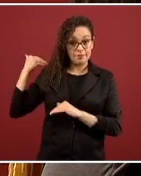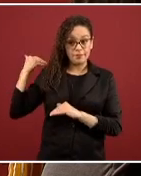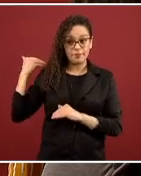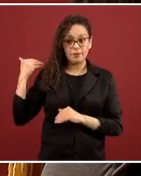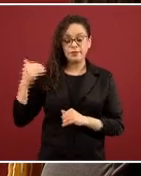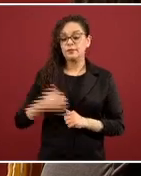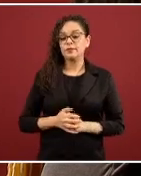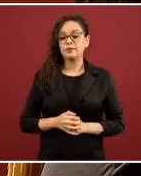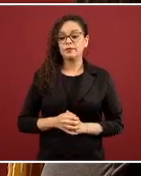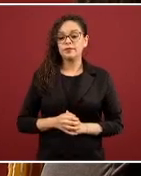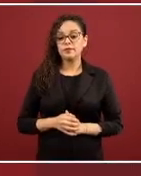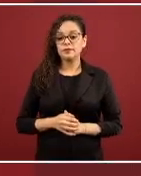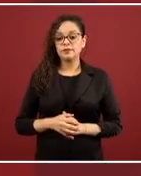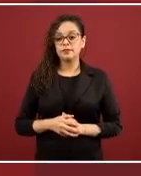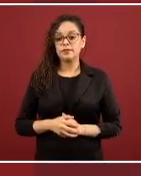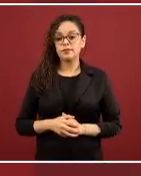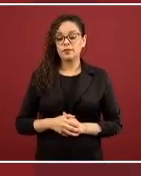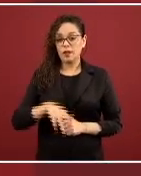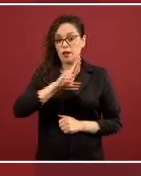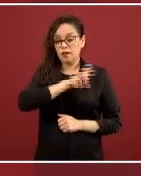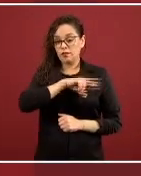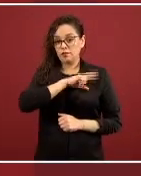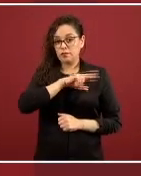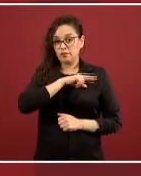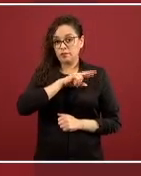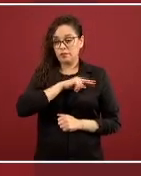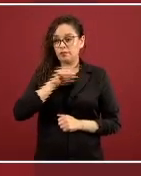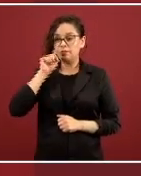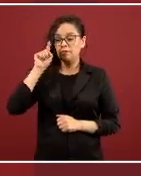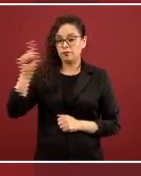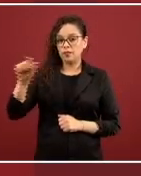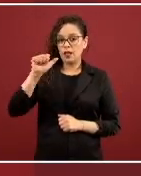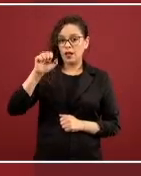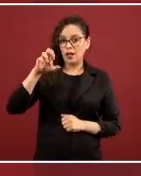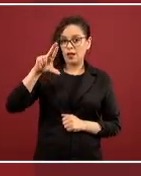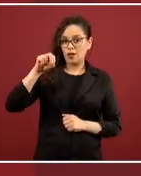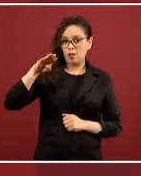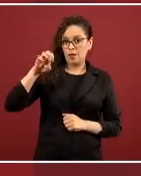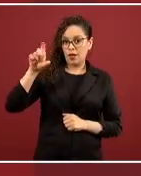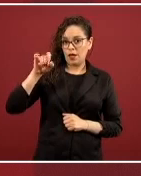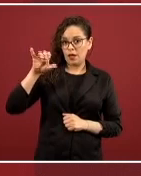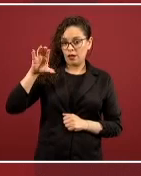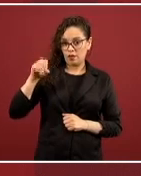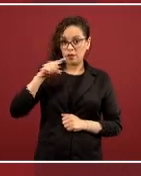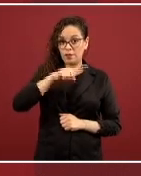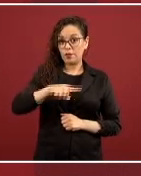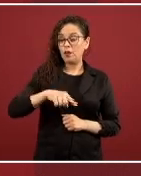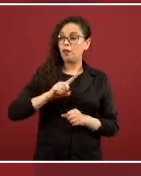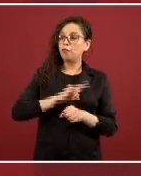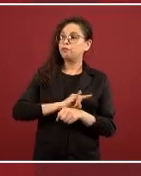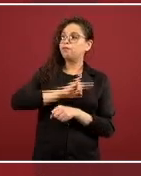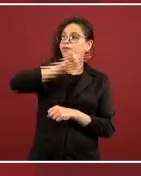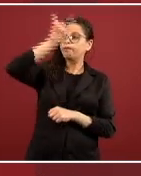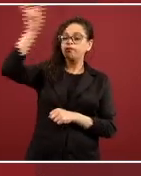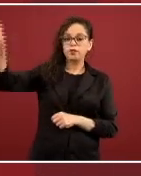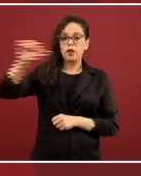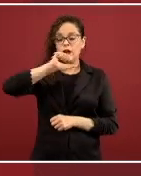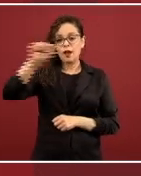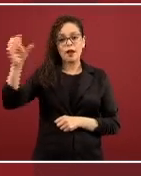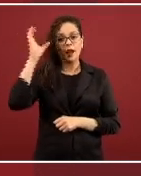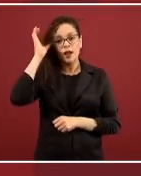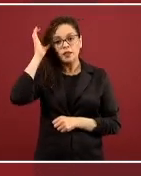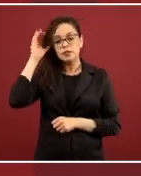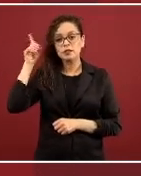que fue rentado y facilitado por Aeroméxico, se fue a China con algunos funcionarios de